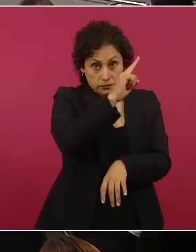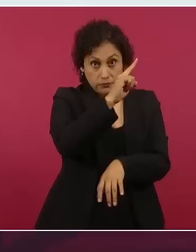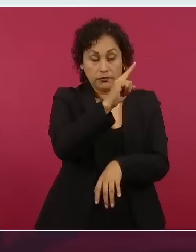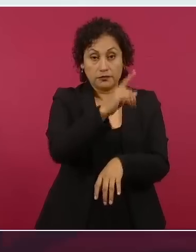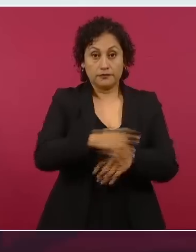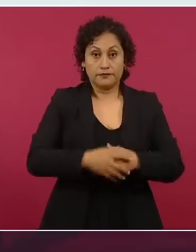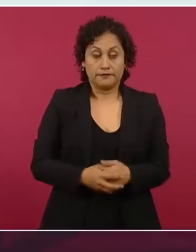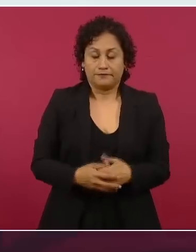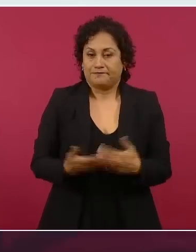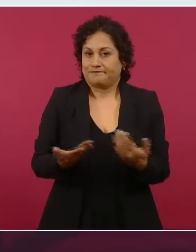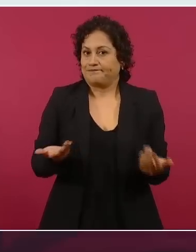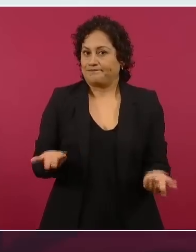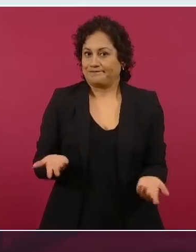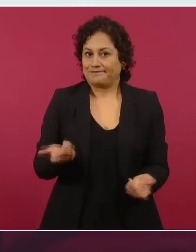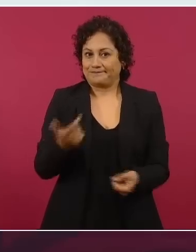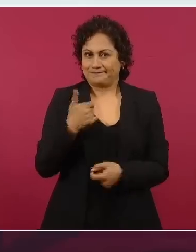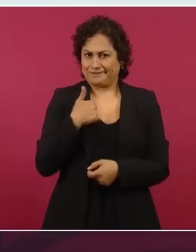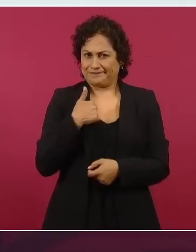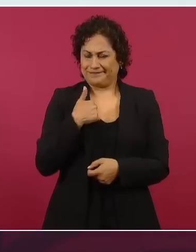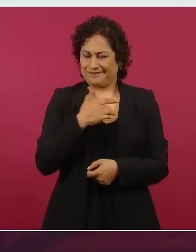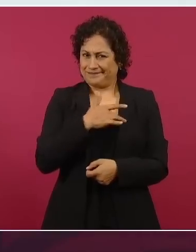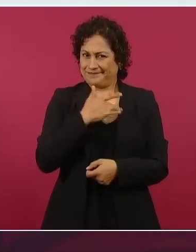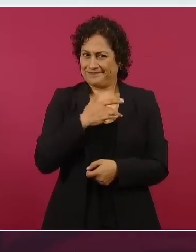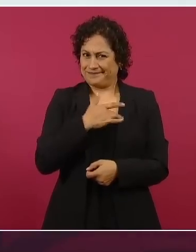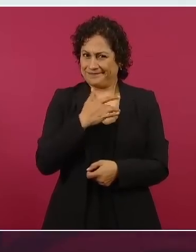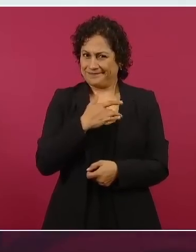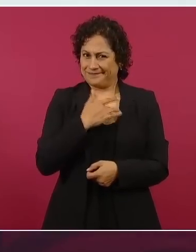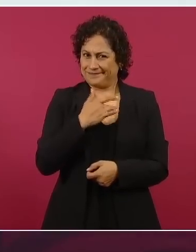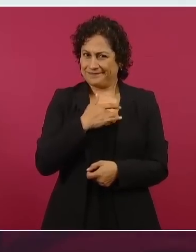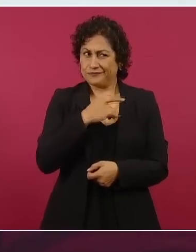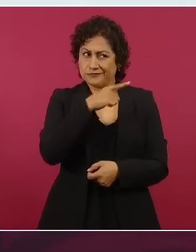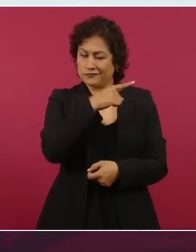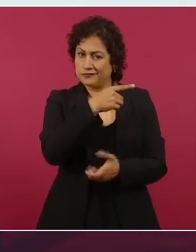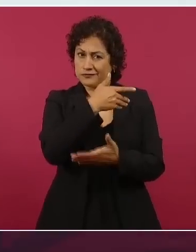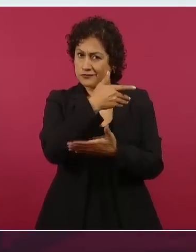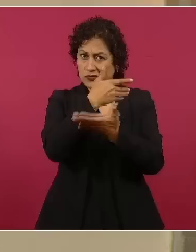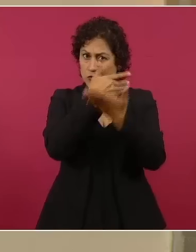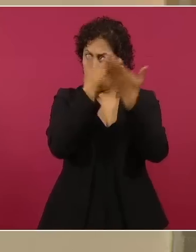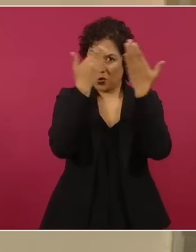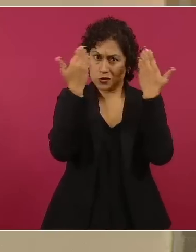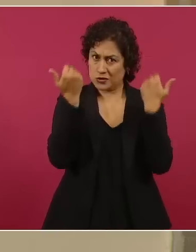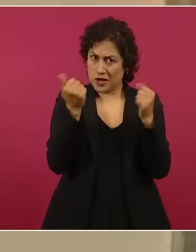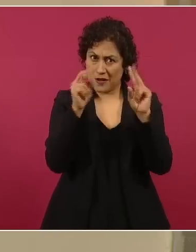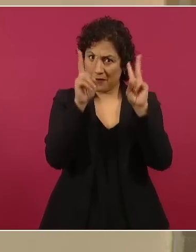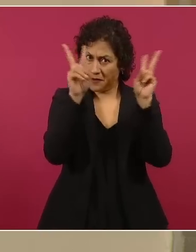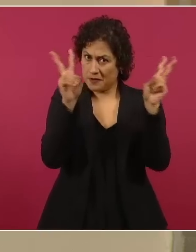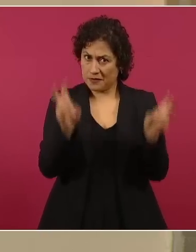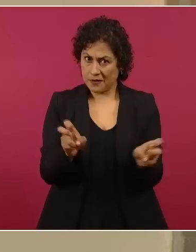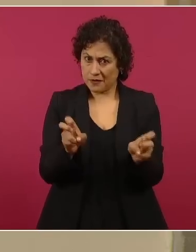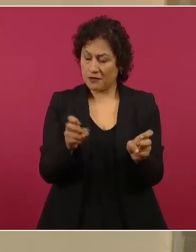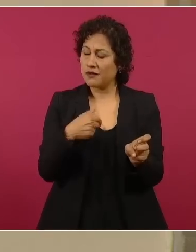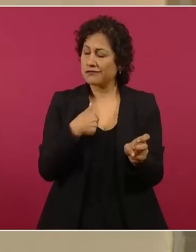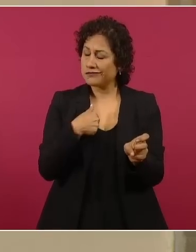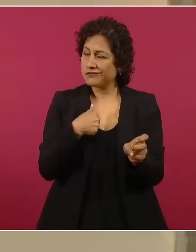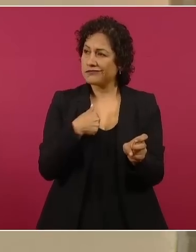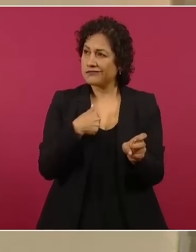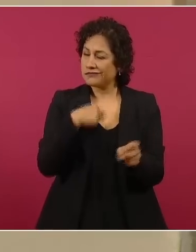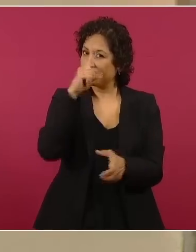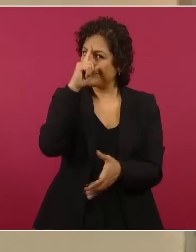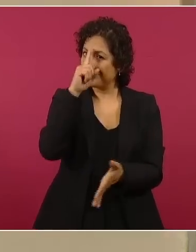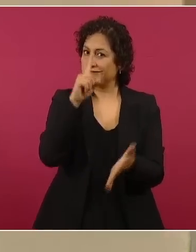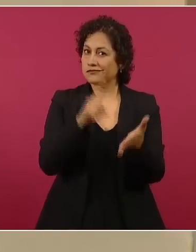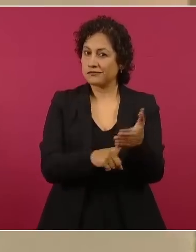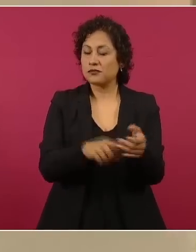Estoy seguro que usted desconoce este asunto y por ello le pido respetuosamente su